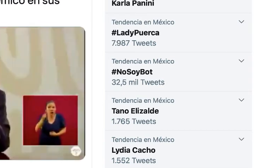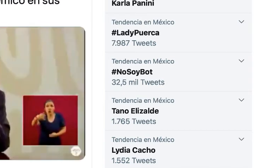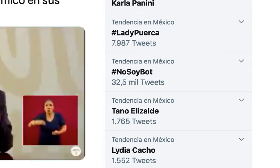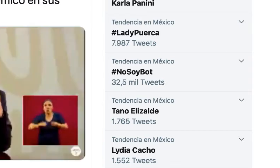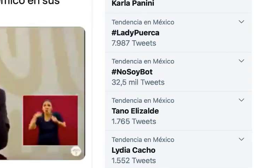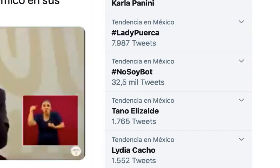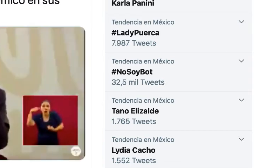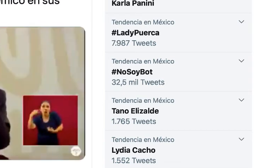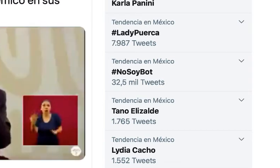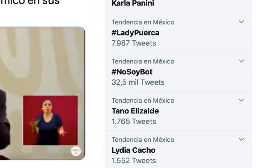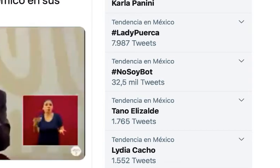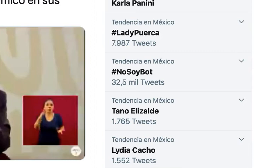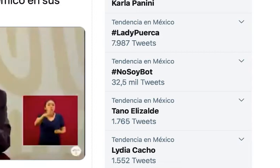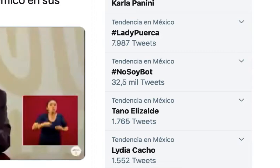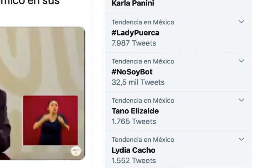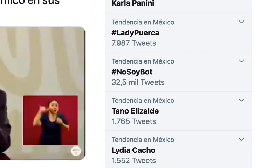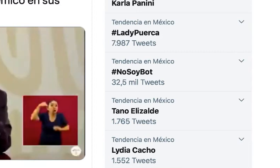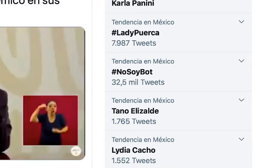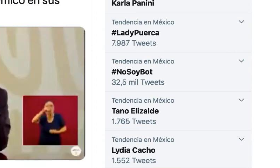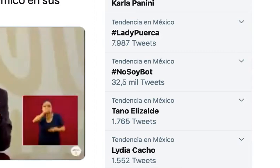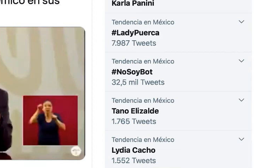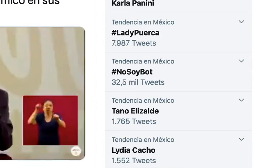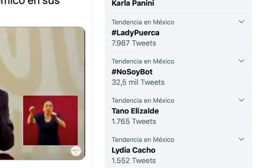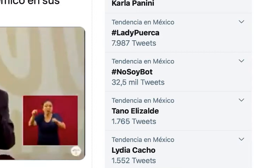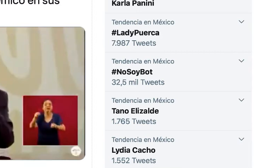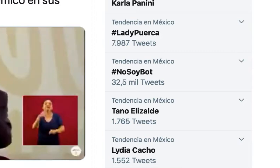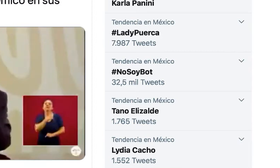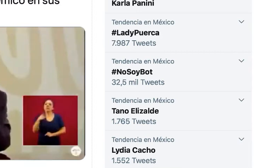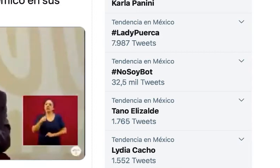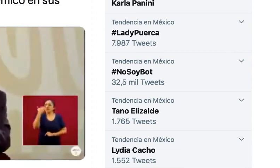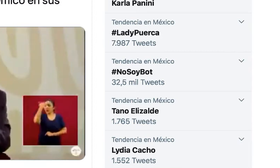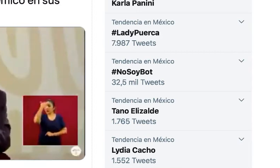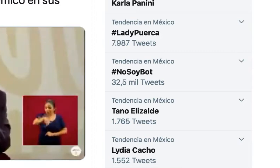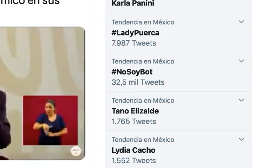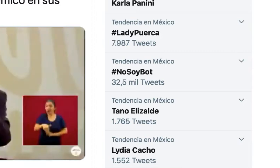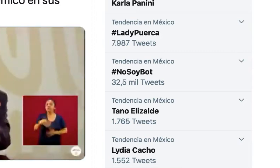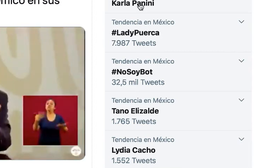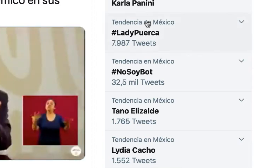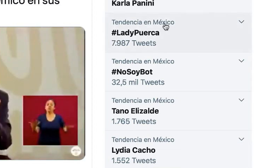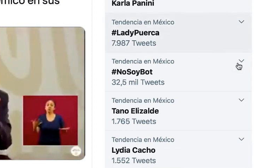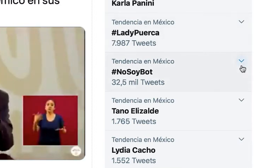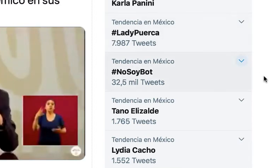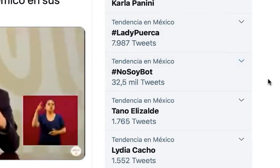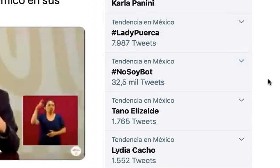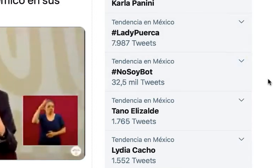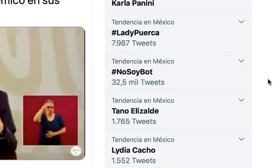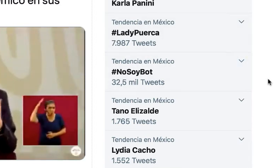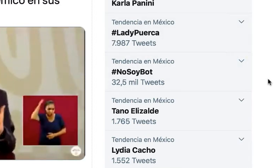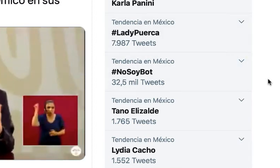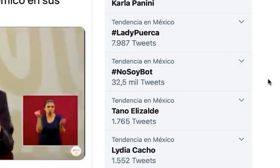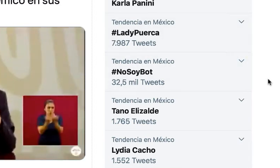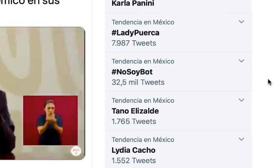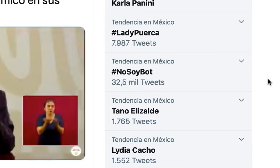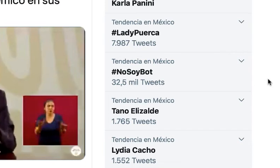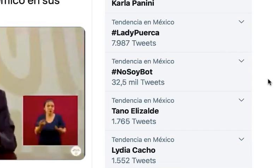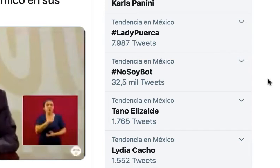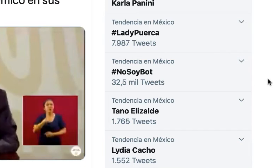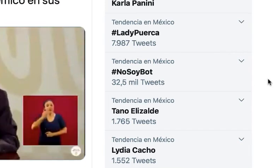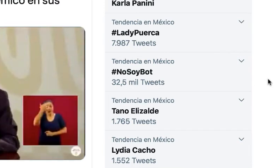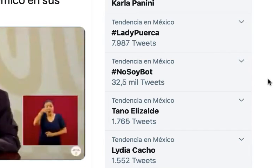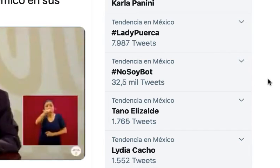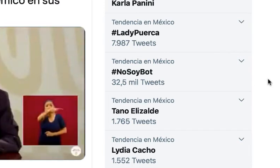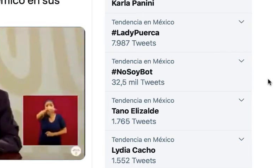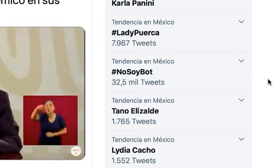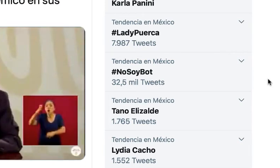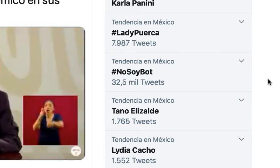manera distinta en cada uno de los estados, en cada uno de los municipios. Por lo tanto, hoy con mucha claridad dijo